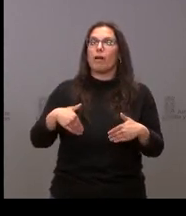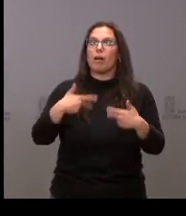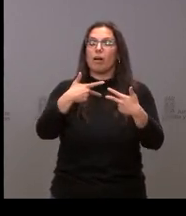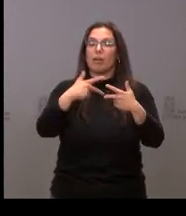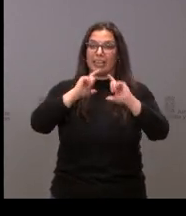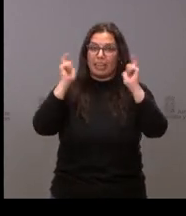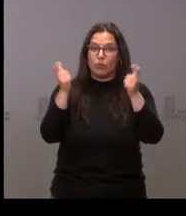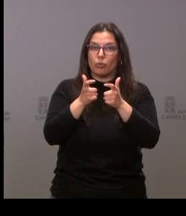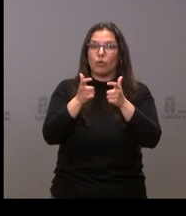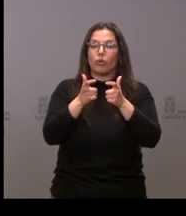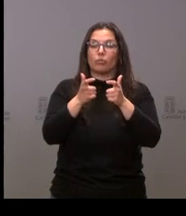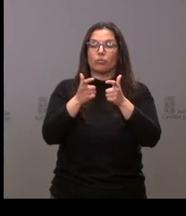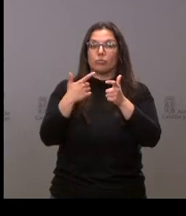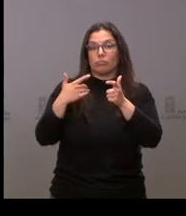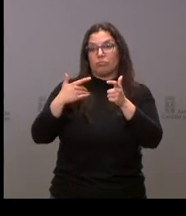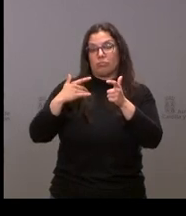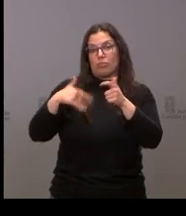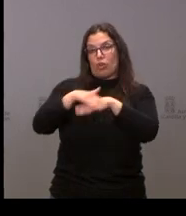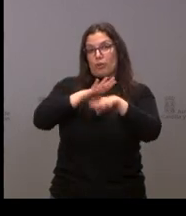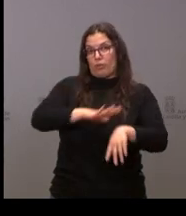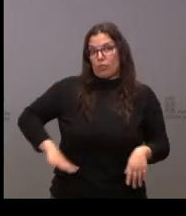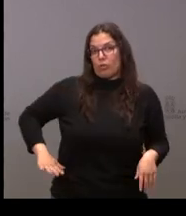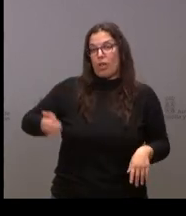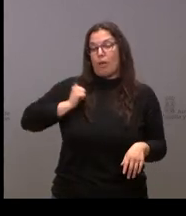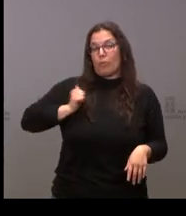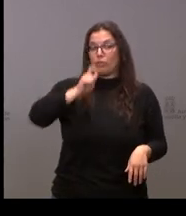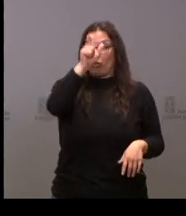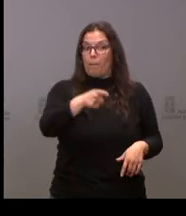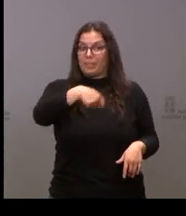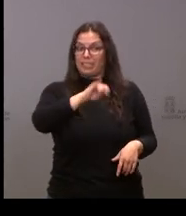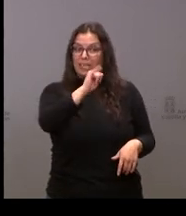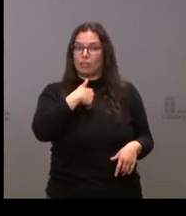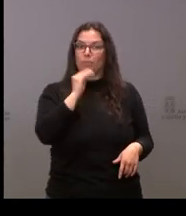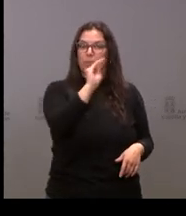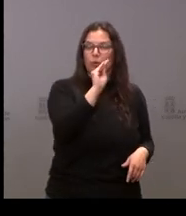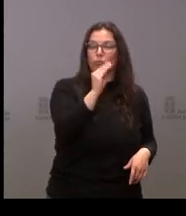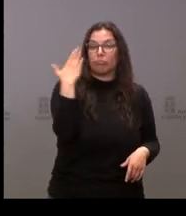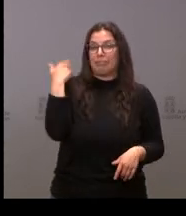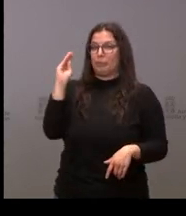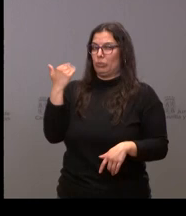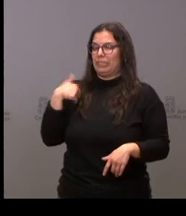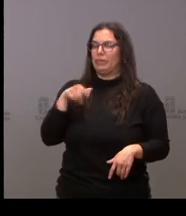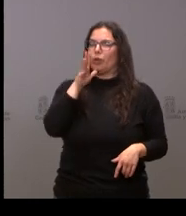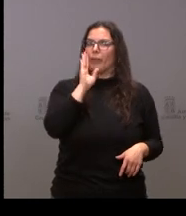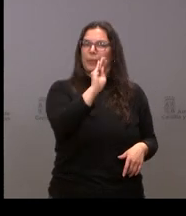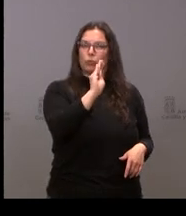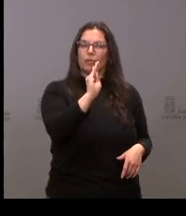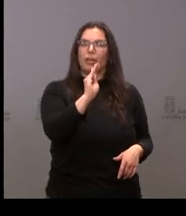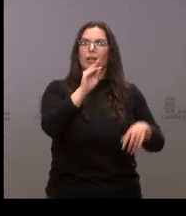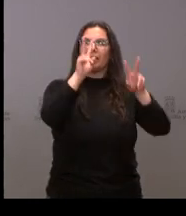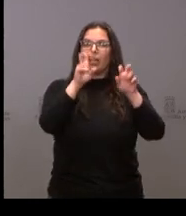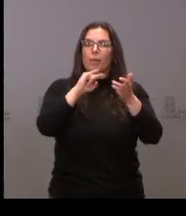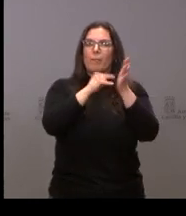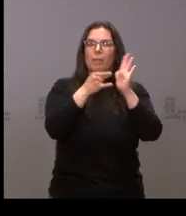reunión del anterior gobierno y aprovecho la presencia del presidente ahora ya pregunté entonces por un plan de 200